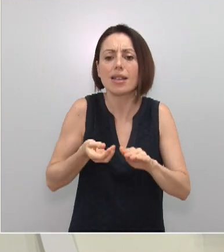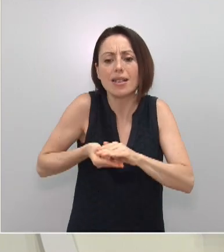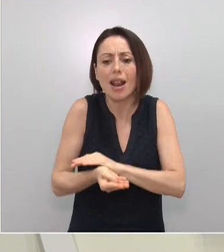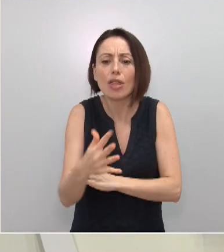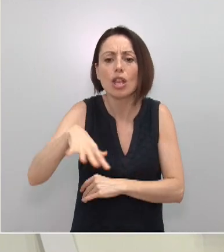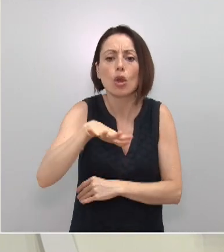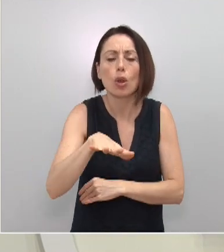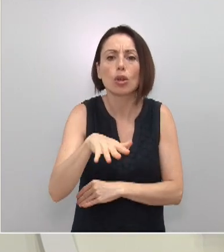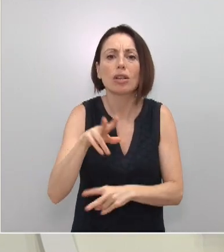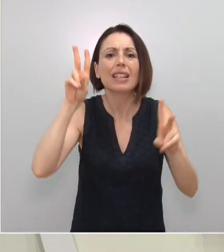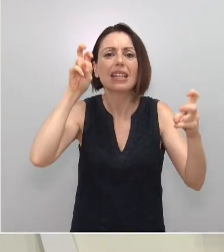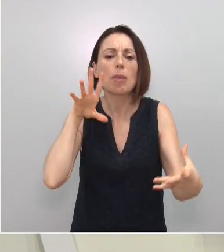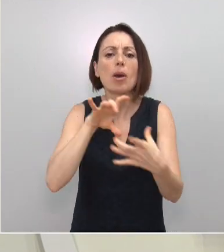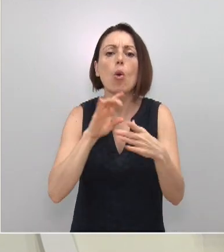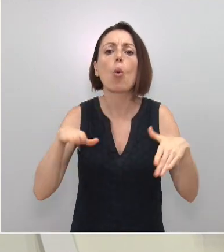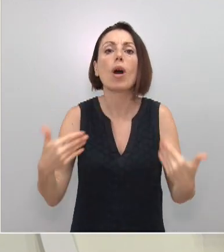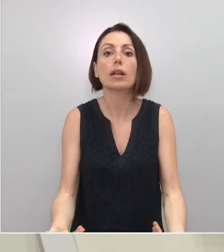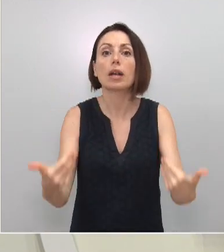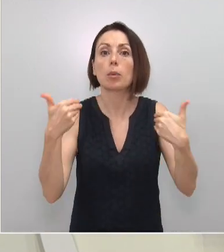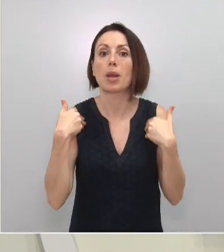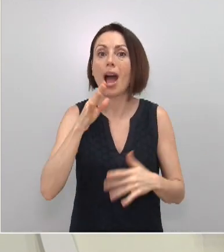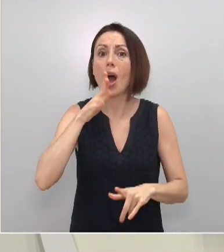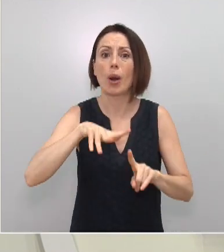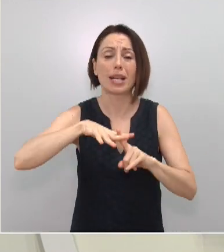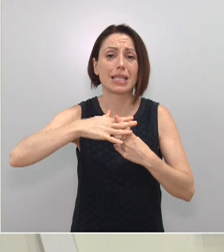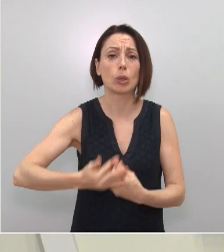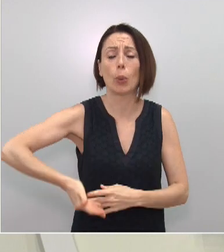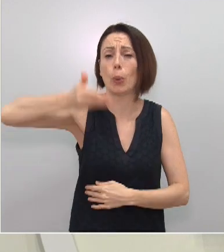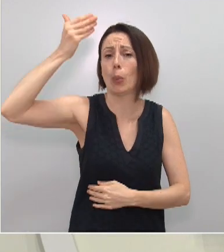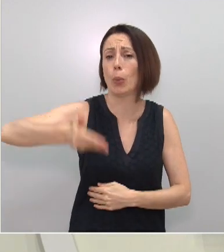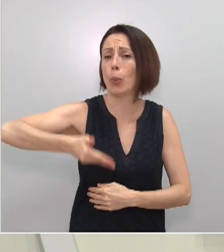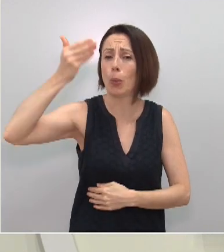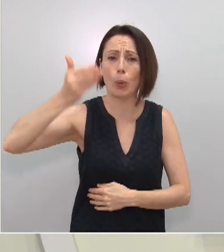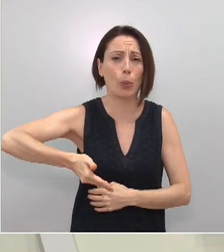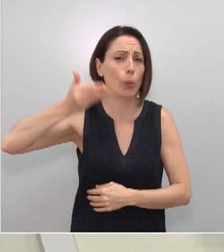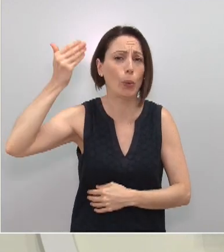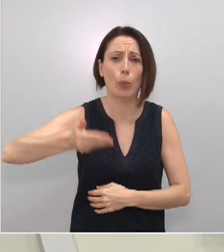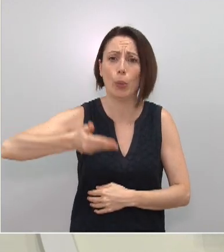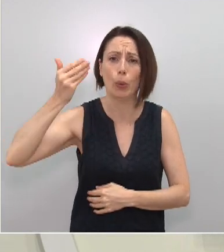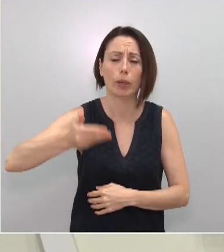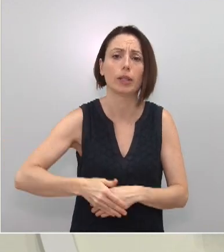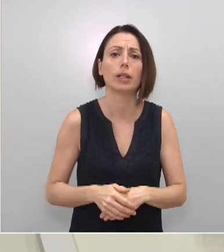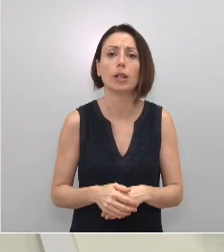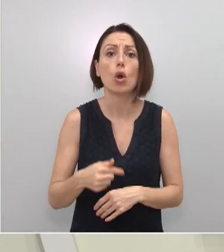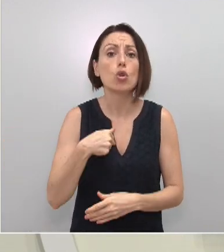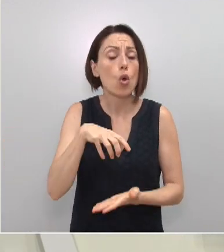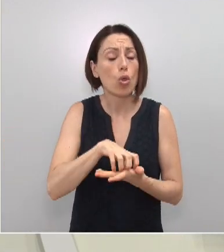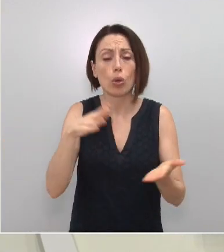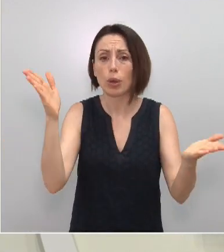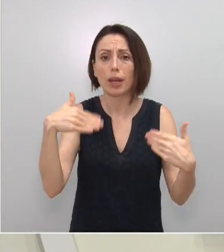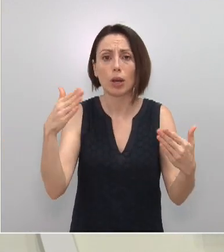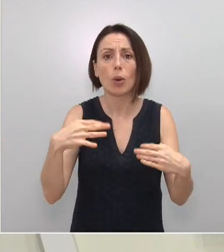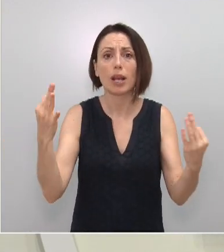responsabilidad. Nos jugamos mucho. Nos lo jugamos todo. Y no me cabe ninguna duda